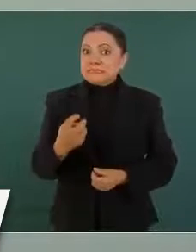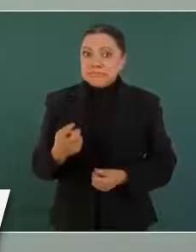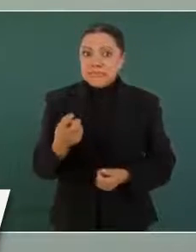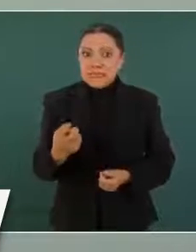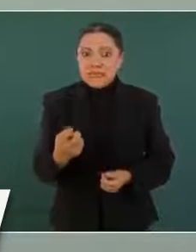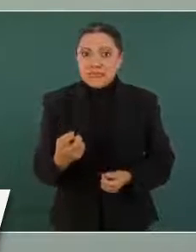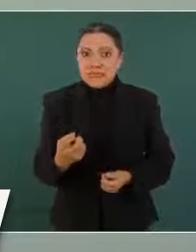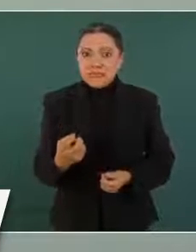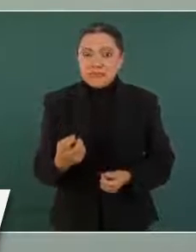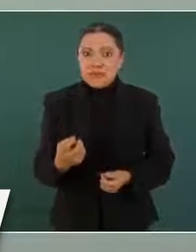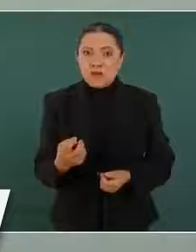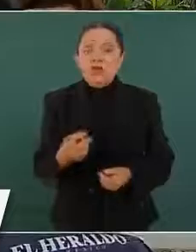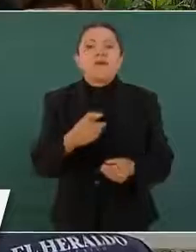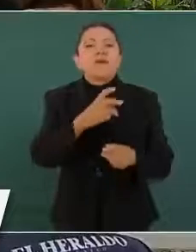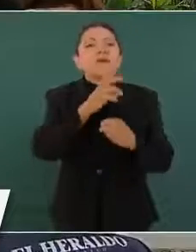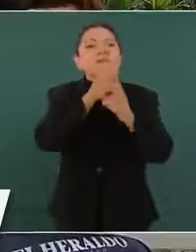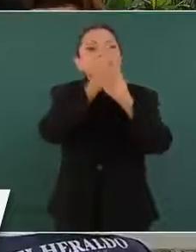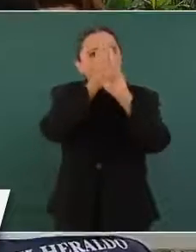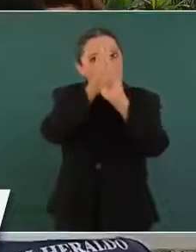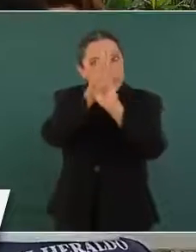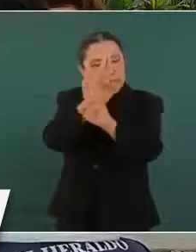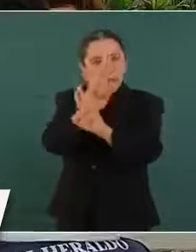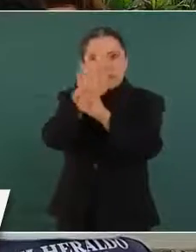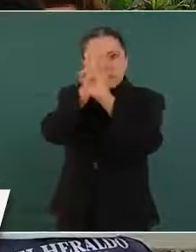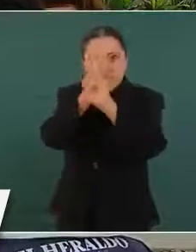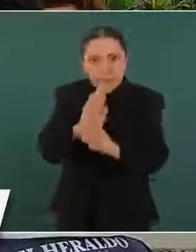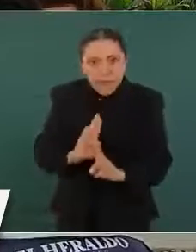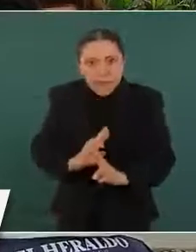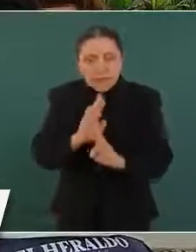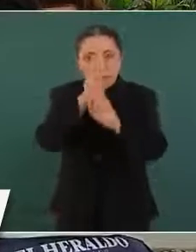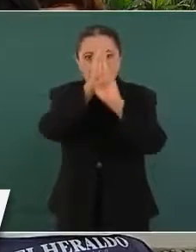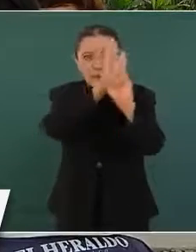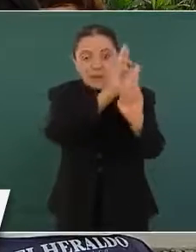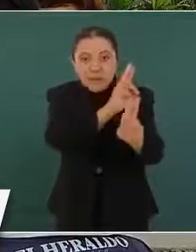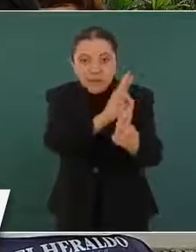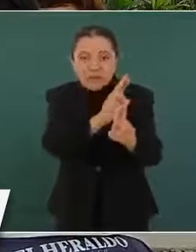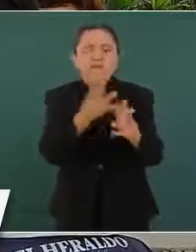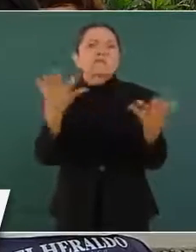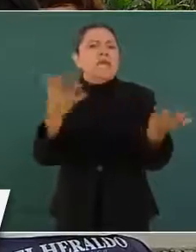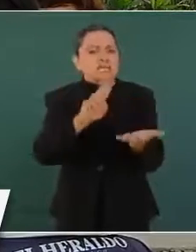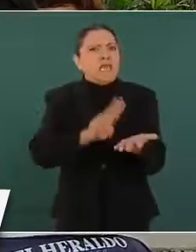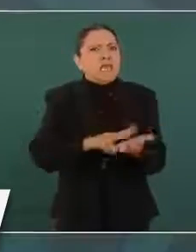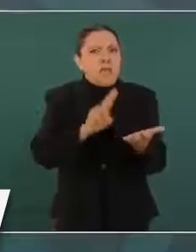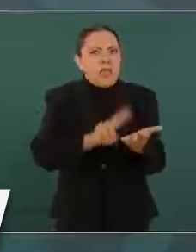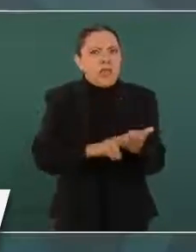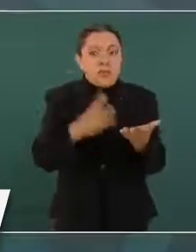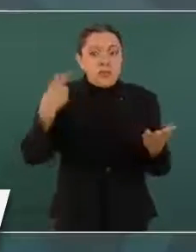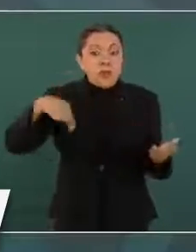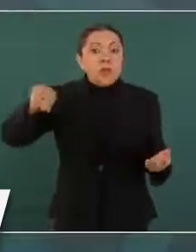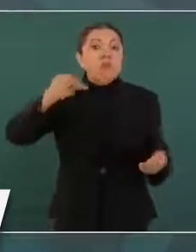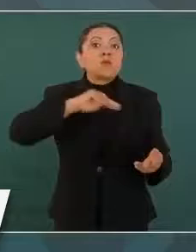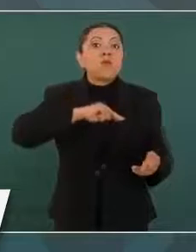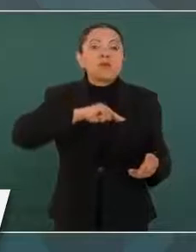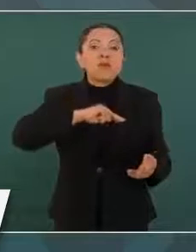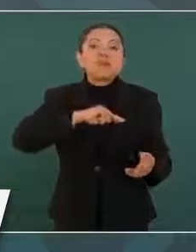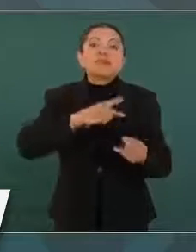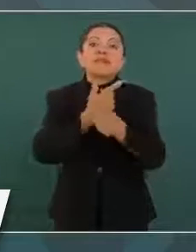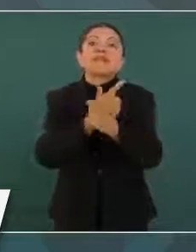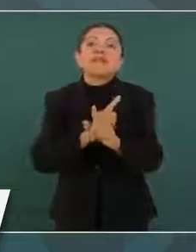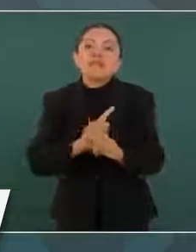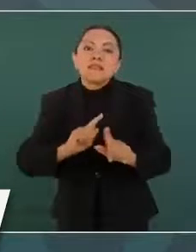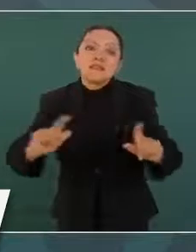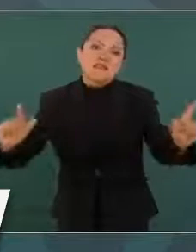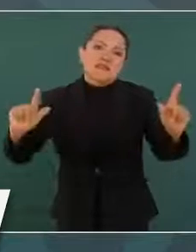el respetar, el hacer valer nuestra soberanía. No